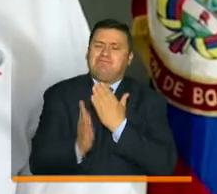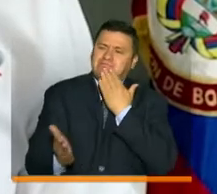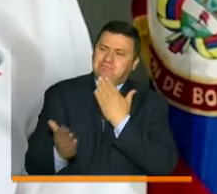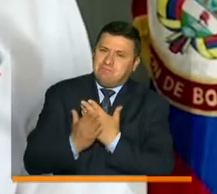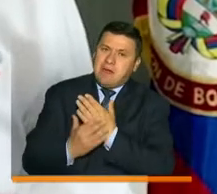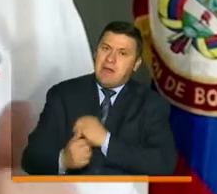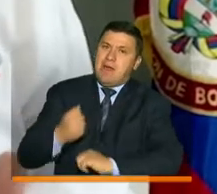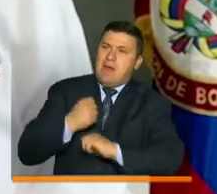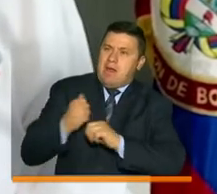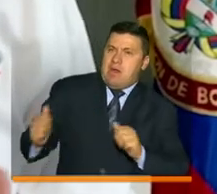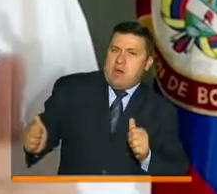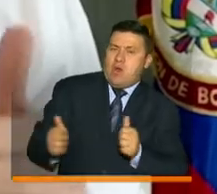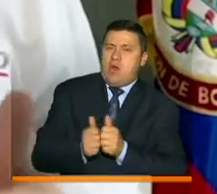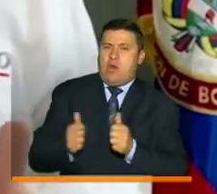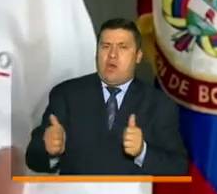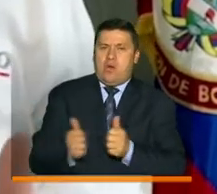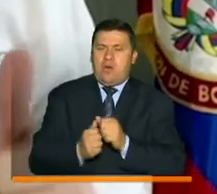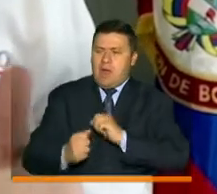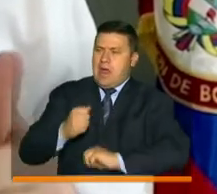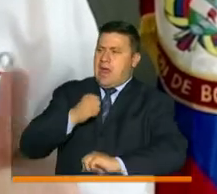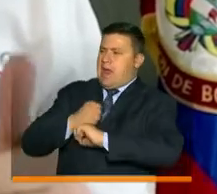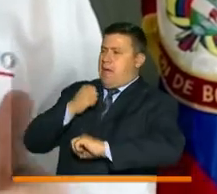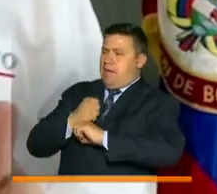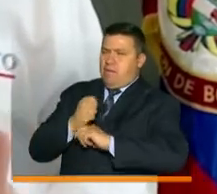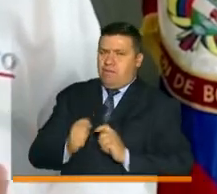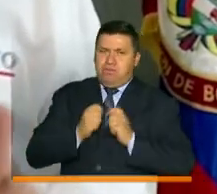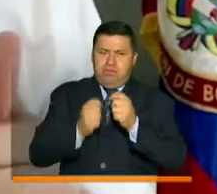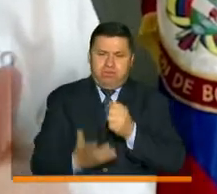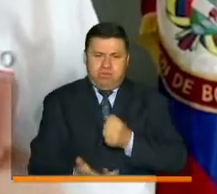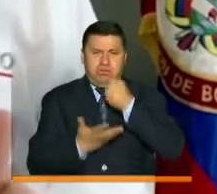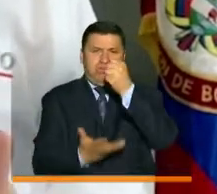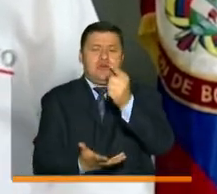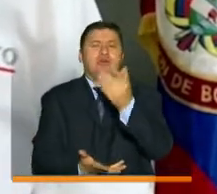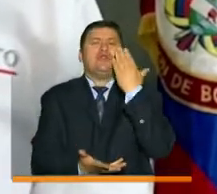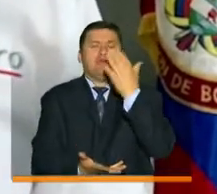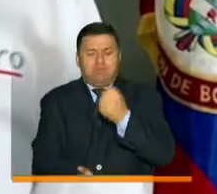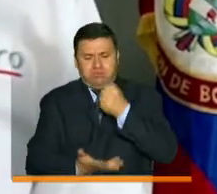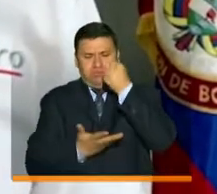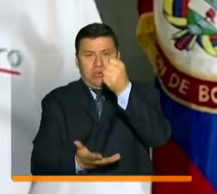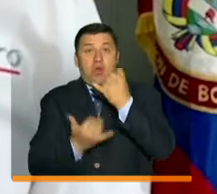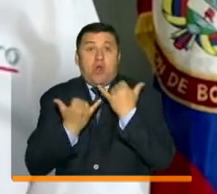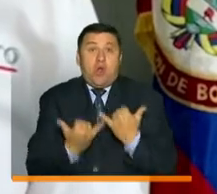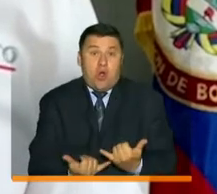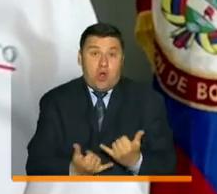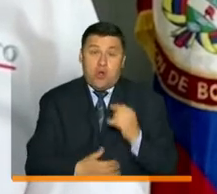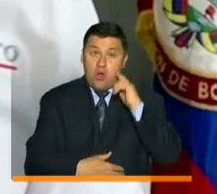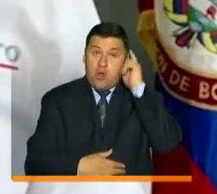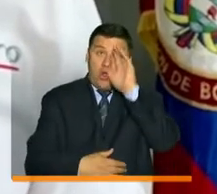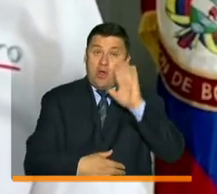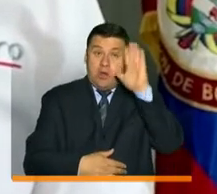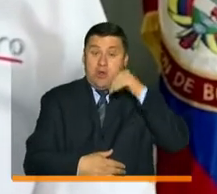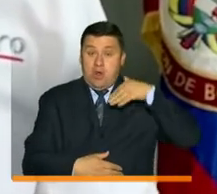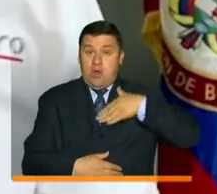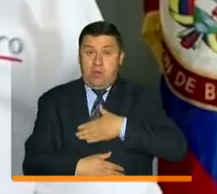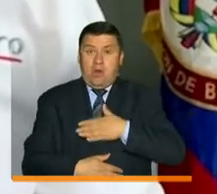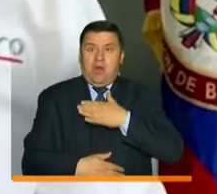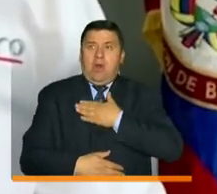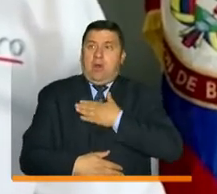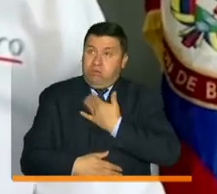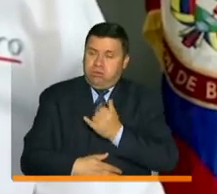por habernos acompañado, apoyado y entregado recursos que permitieron que hoy, desde la gobernación de Bolívar,